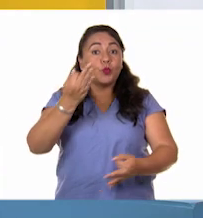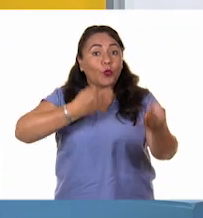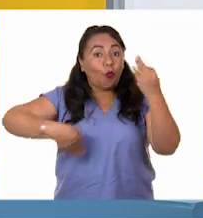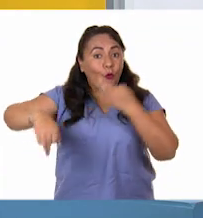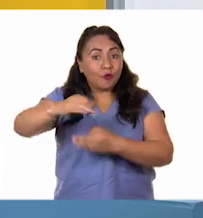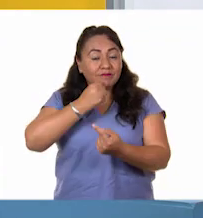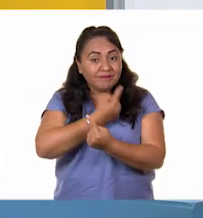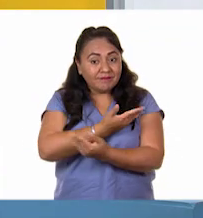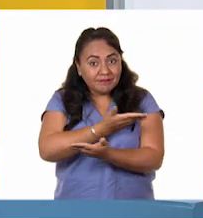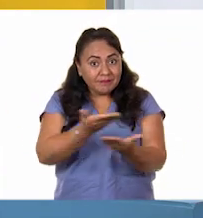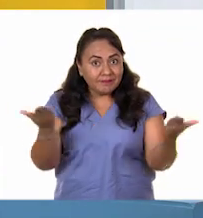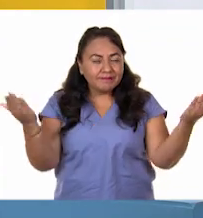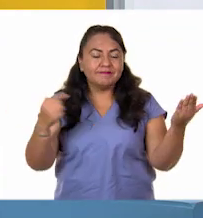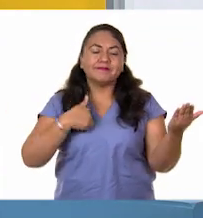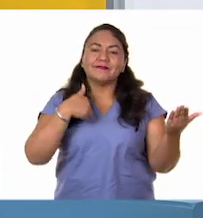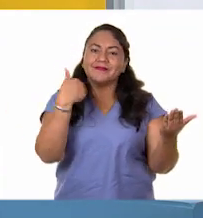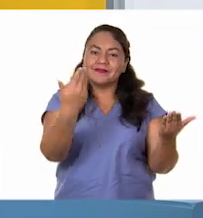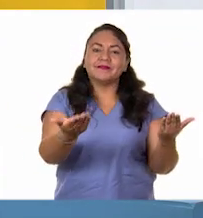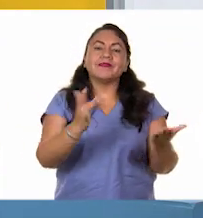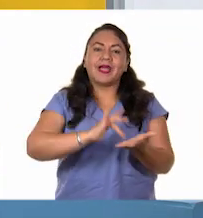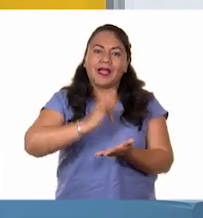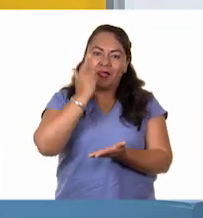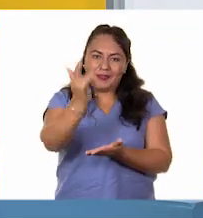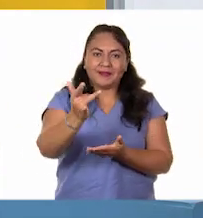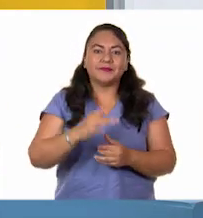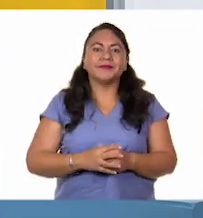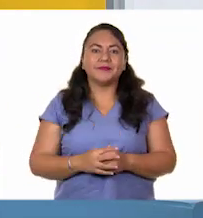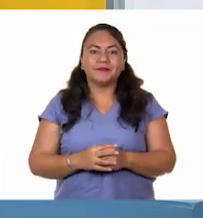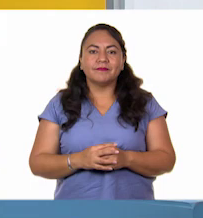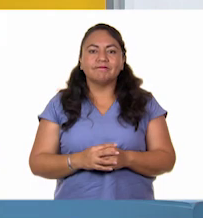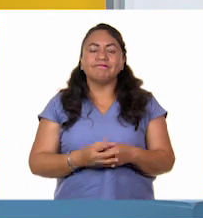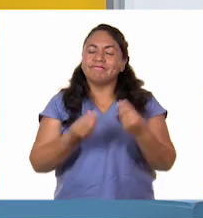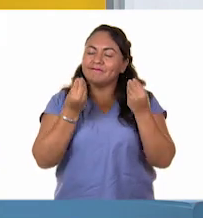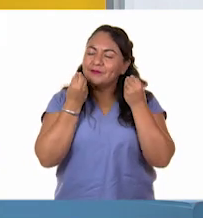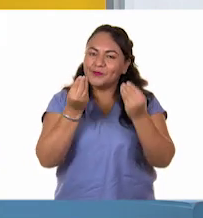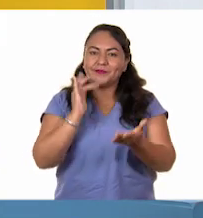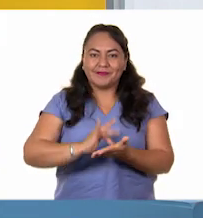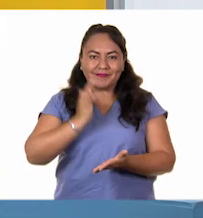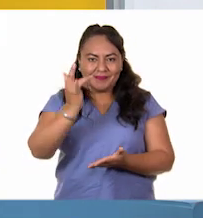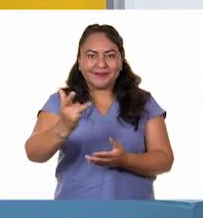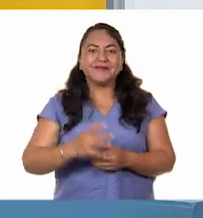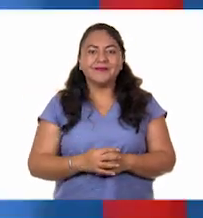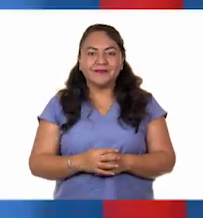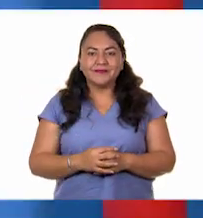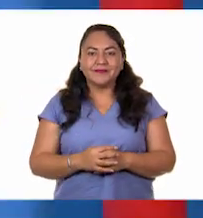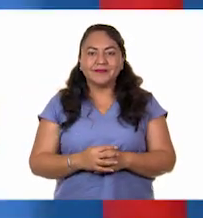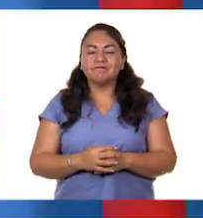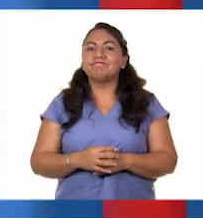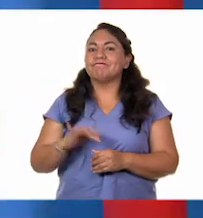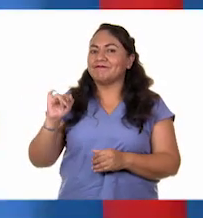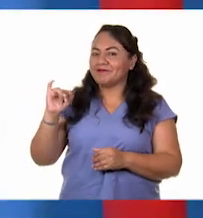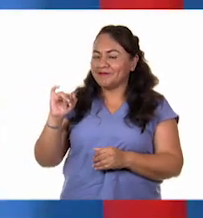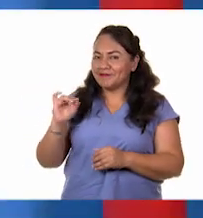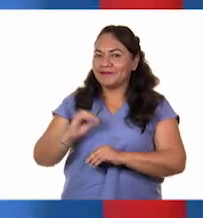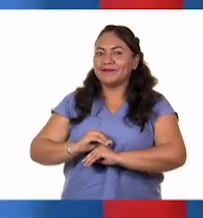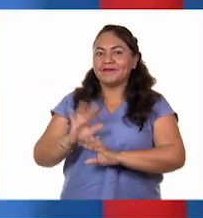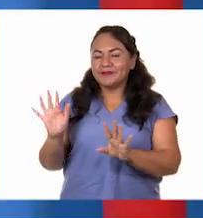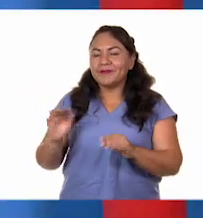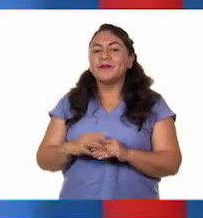ellos a quienes damos las gracias. Muchas gracias. Y claro que sí,